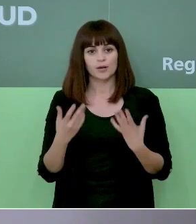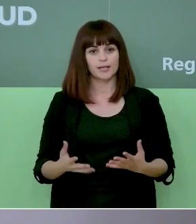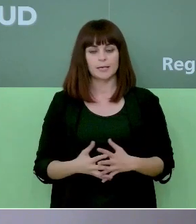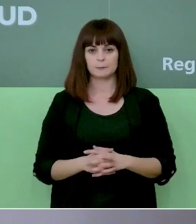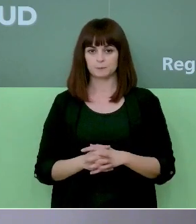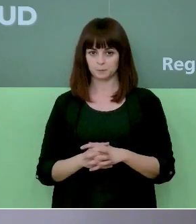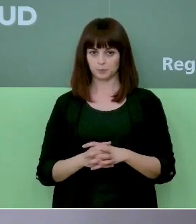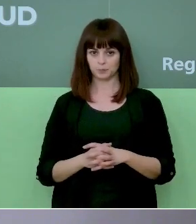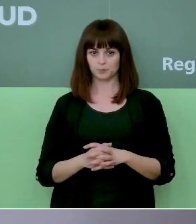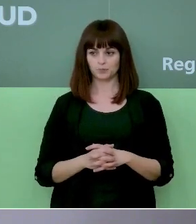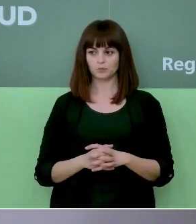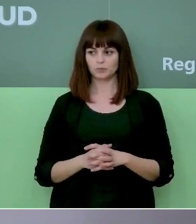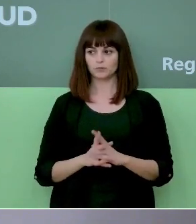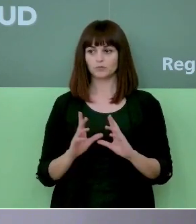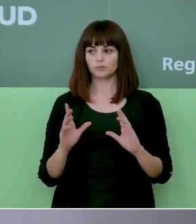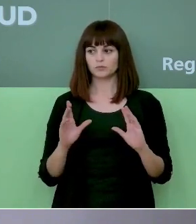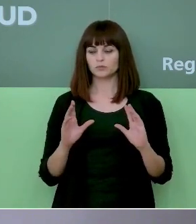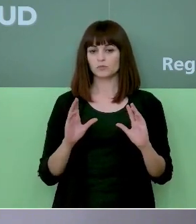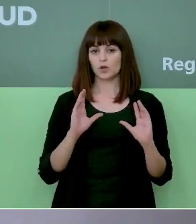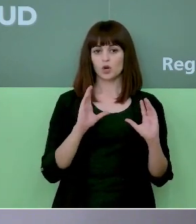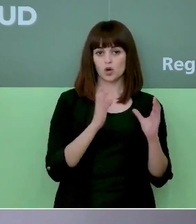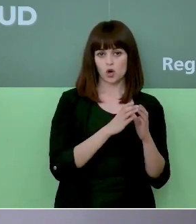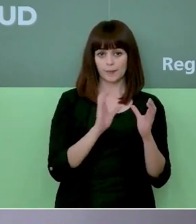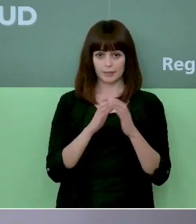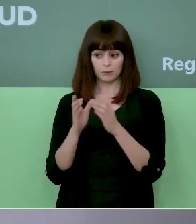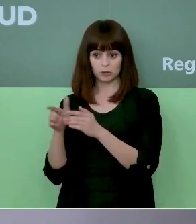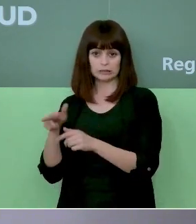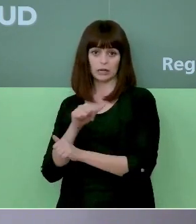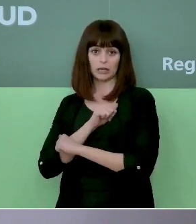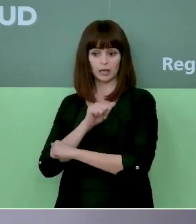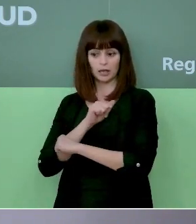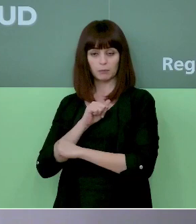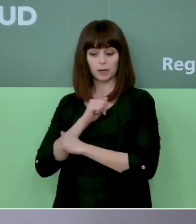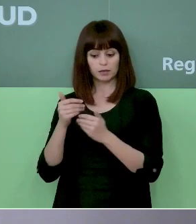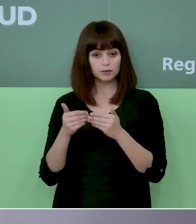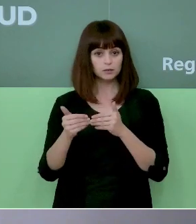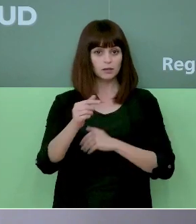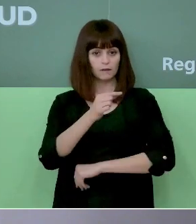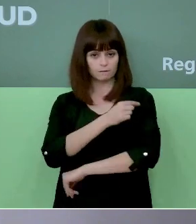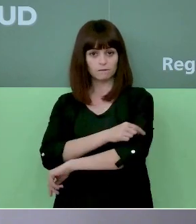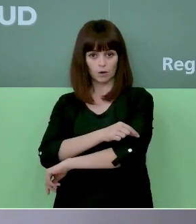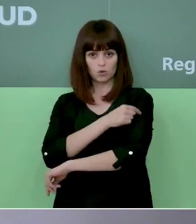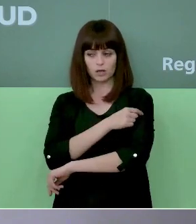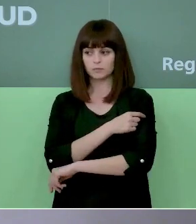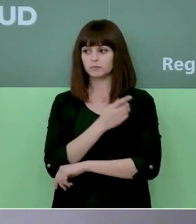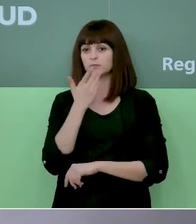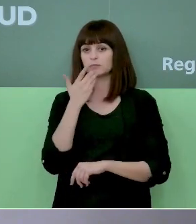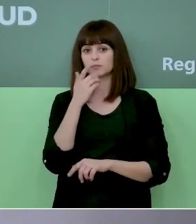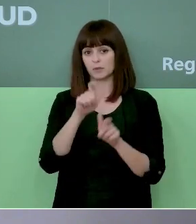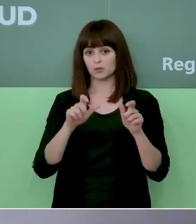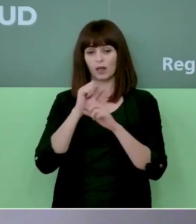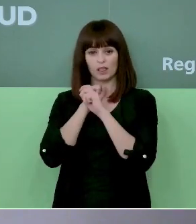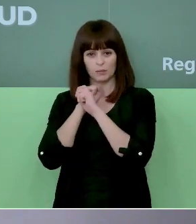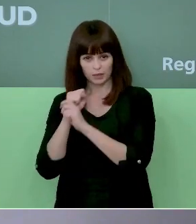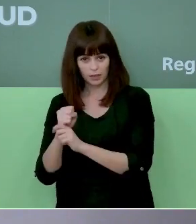De cara a los colectivos que esperan recibir próximamente la vacuna, como los grandes dependientes,